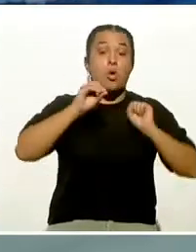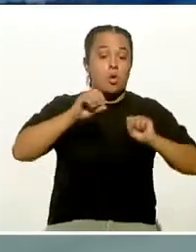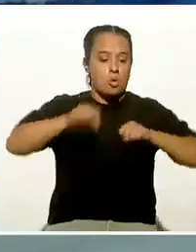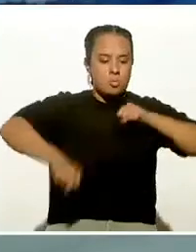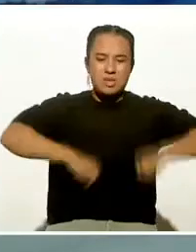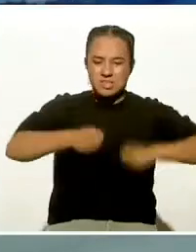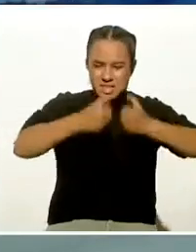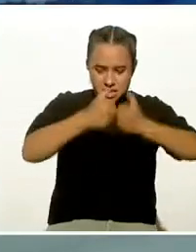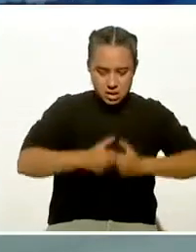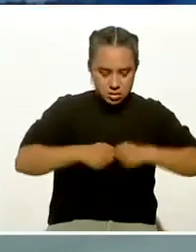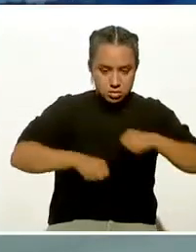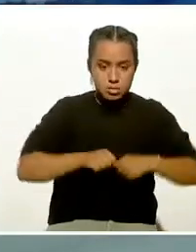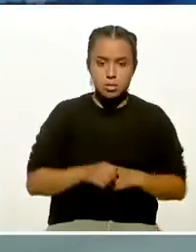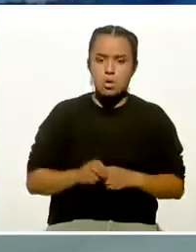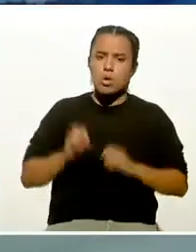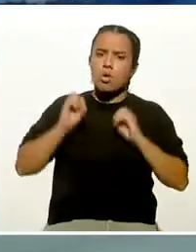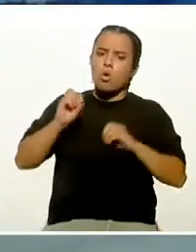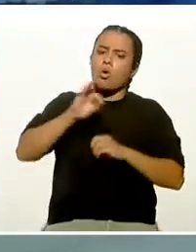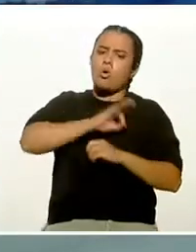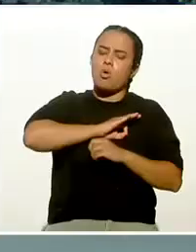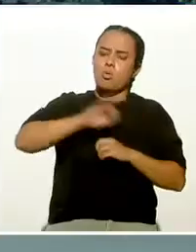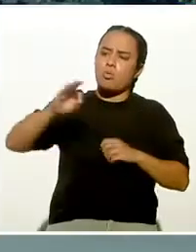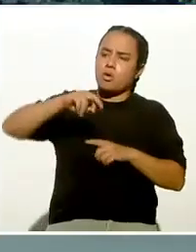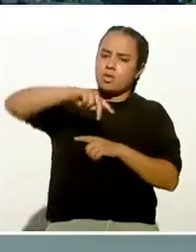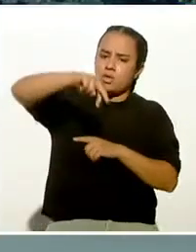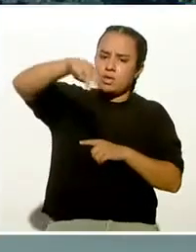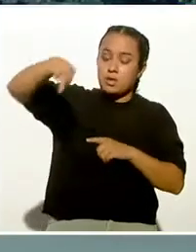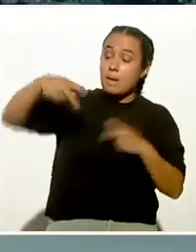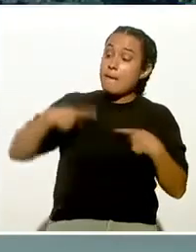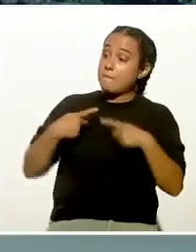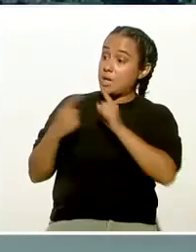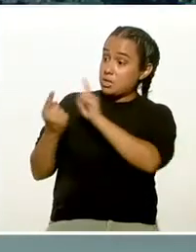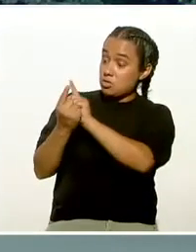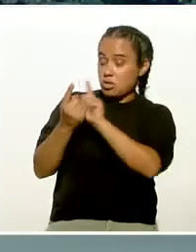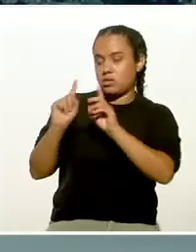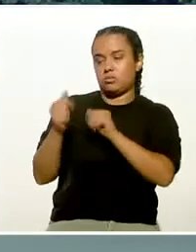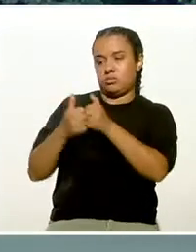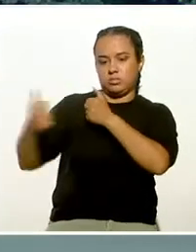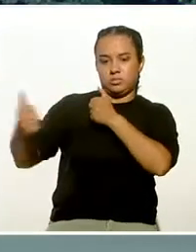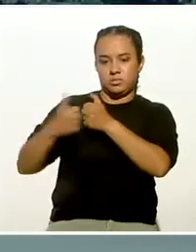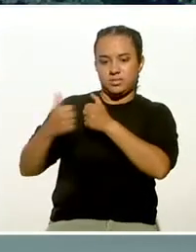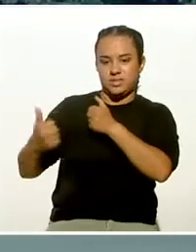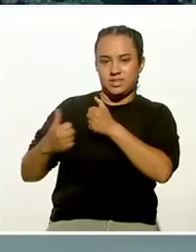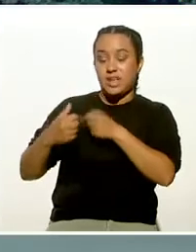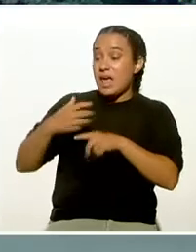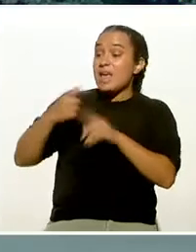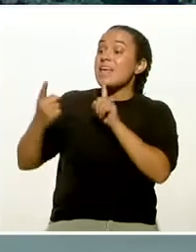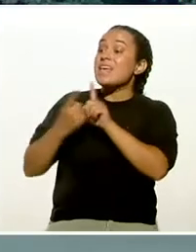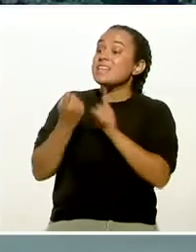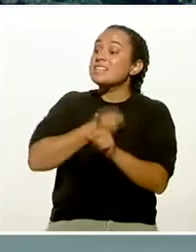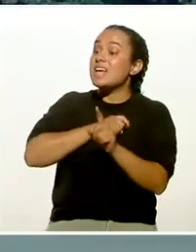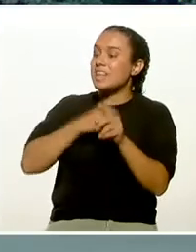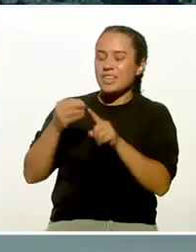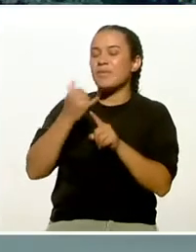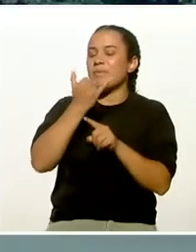hacerlo. O salir a dar la vuelta evitando el contacto. Manteniendo sana contagio. Sana Sana distancia con las demás personas. Así